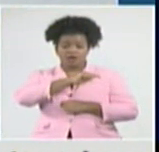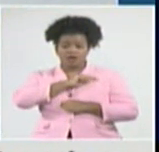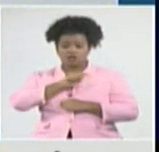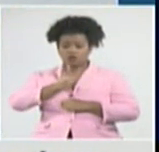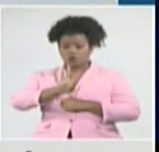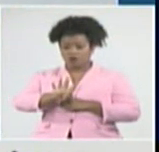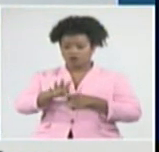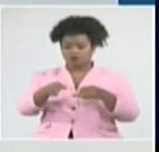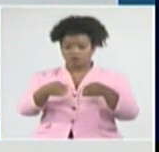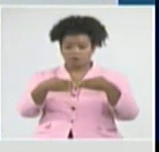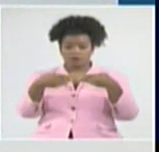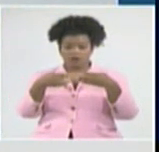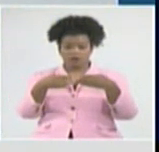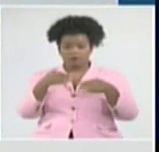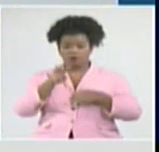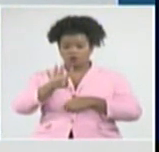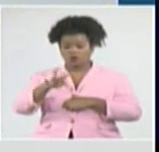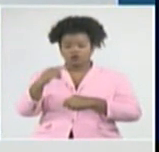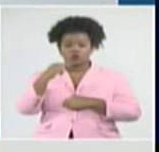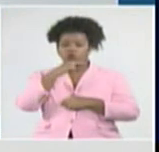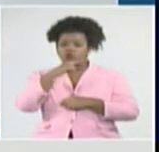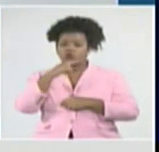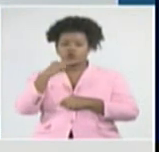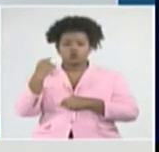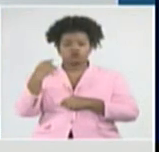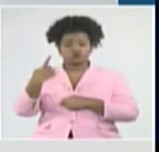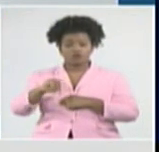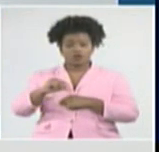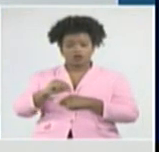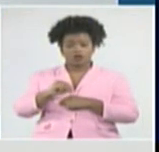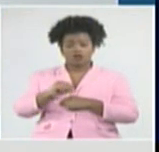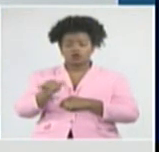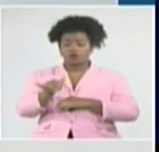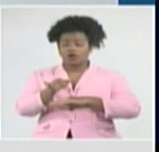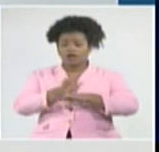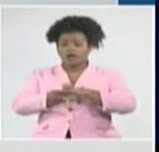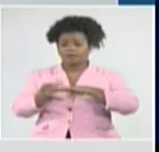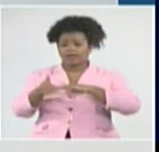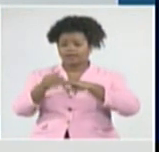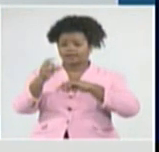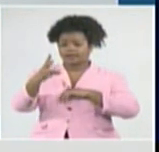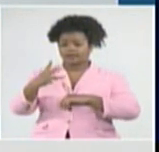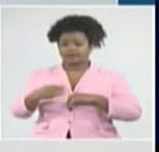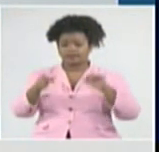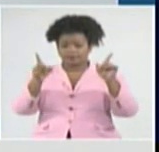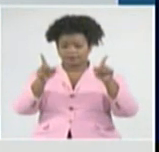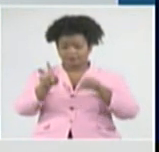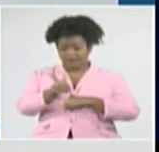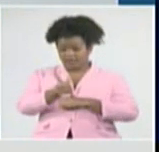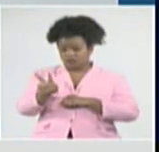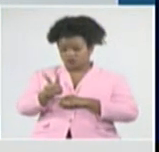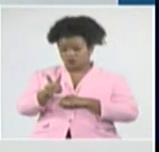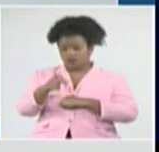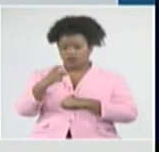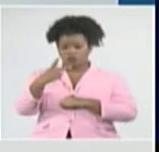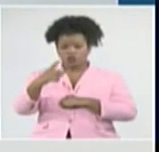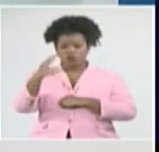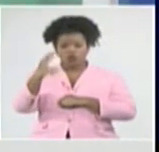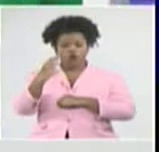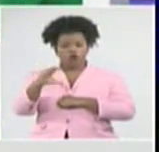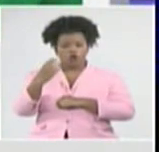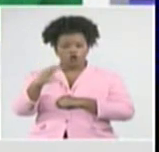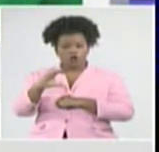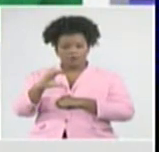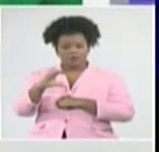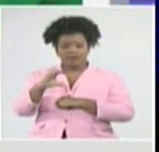Panamá, 4, de Rusia y Jamaica, 3 de cada uno, de Venezuela, 2, y de Colombia y Canadá, un caso cada uno.